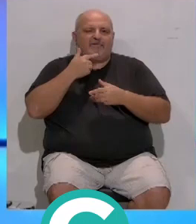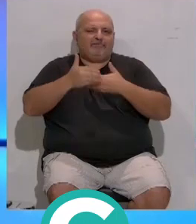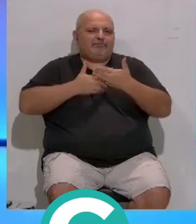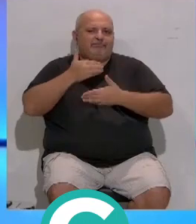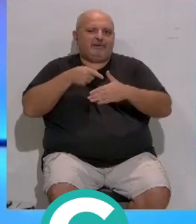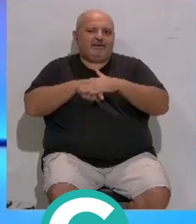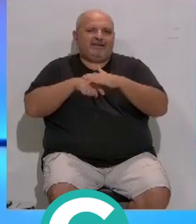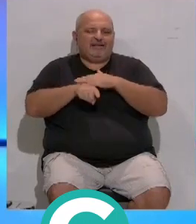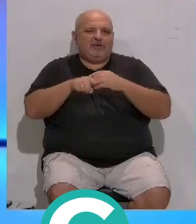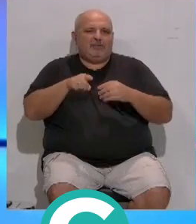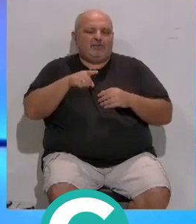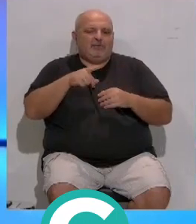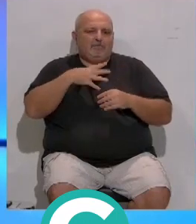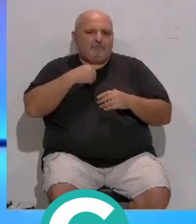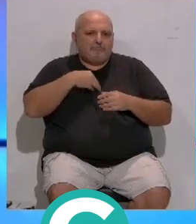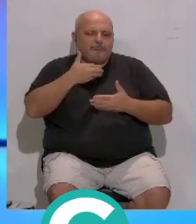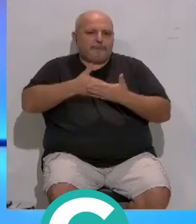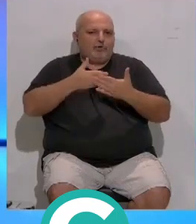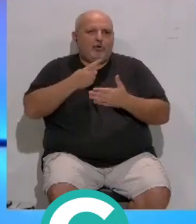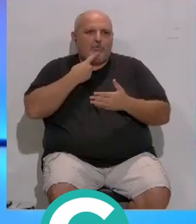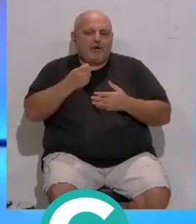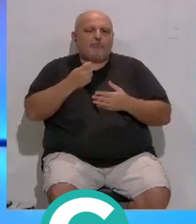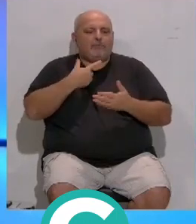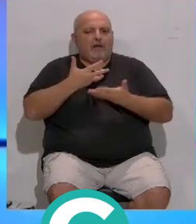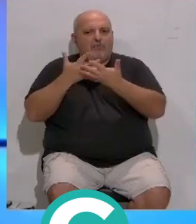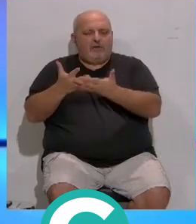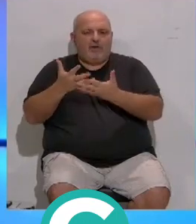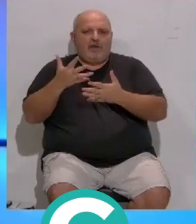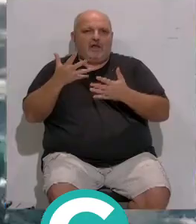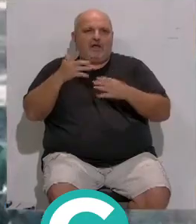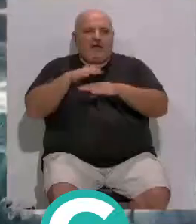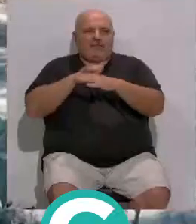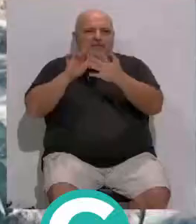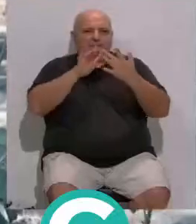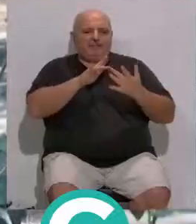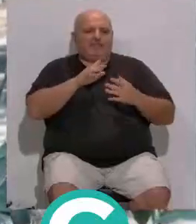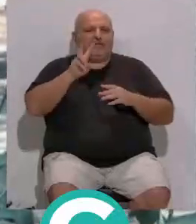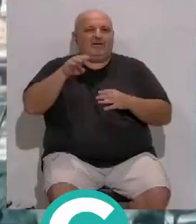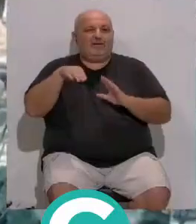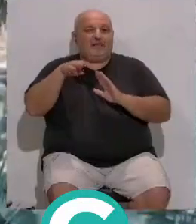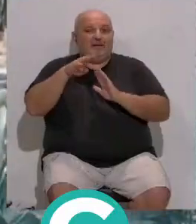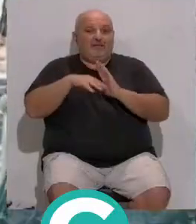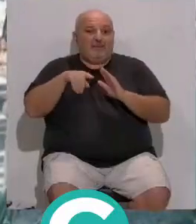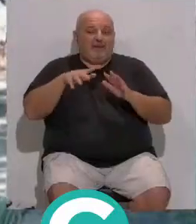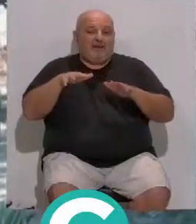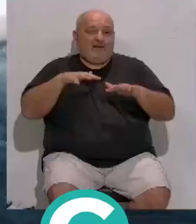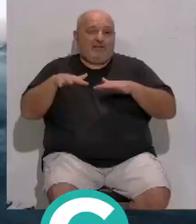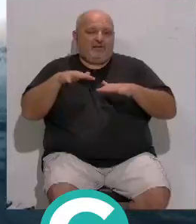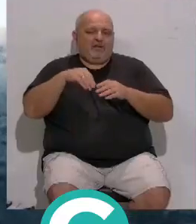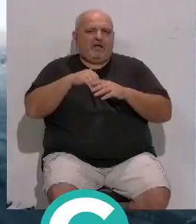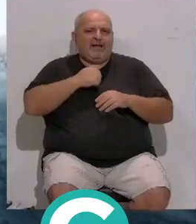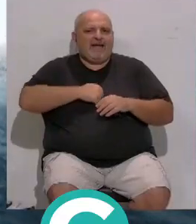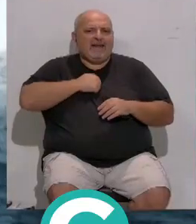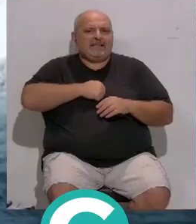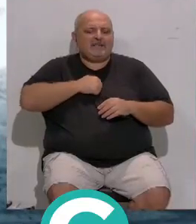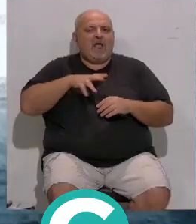burocráticos... ...complejos, normalmente complejos... ...con varias administraciones. Para llevar a cabo esta acción... ...Cáritas Diocesanas de